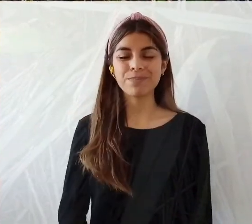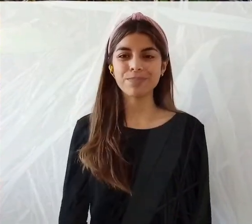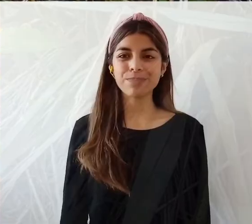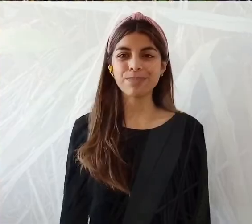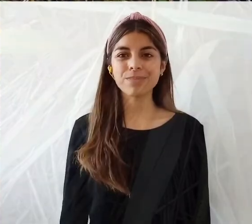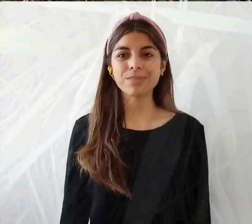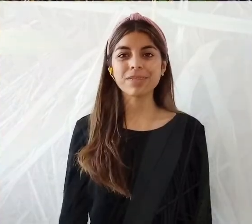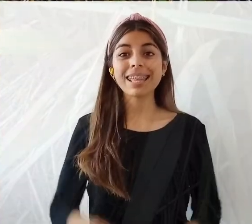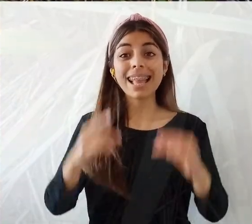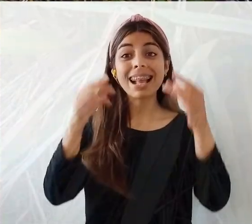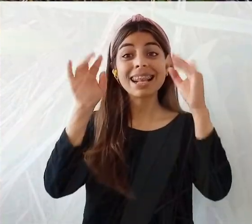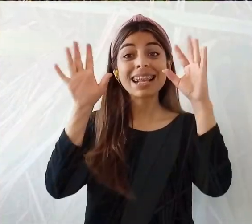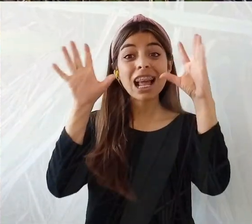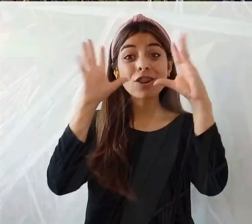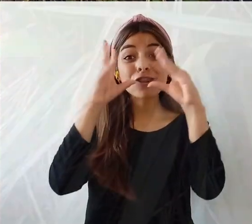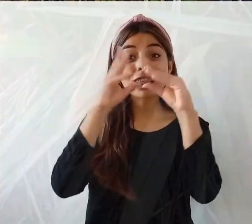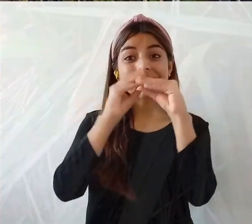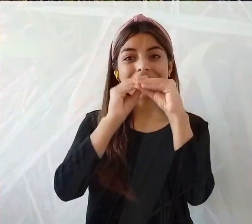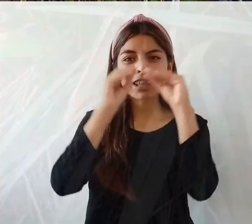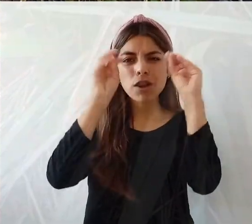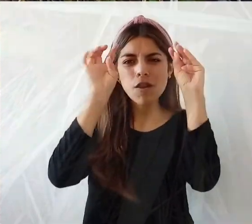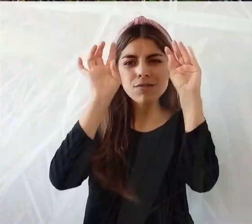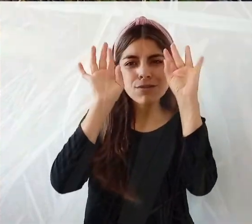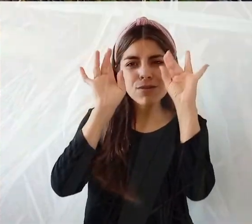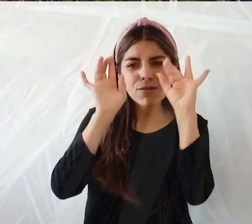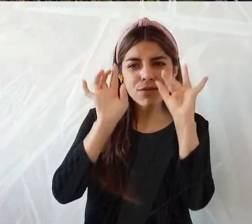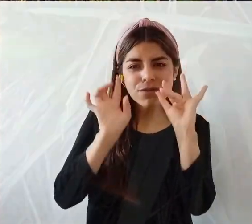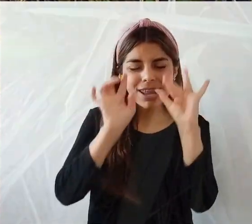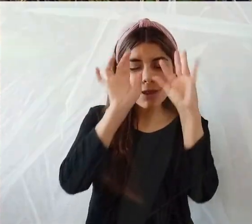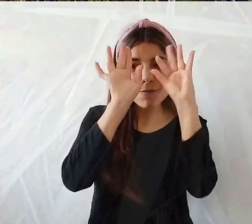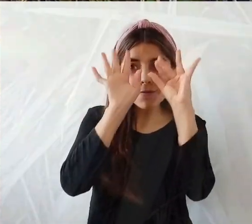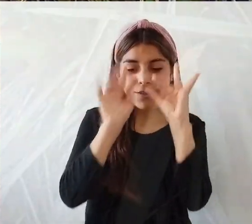El rocío de la noche hace que cambie de color. cambie de color.